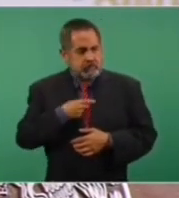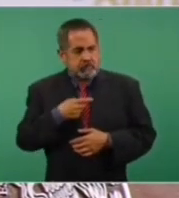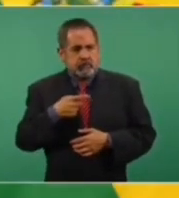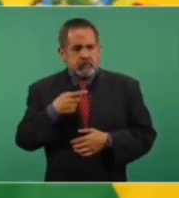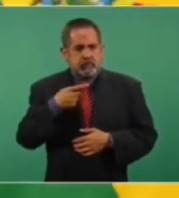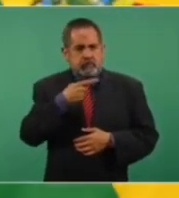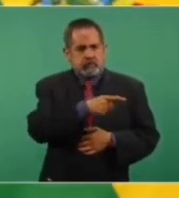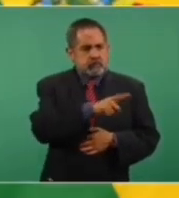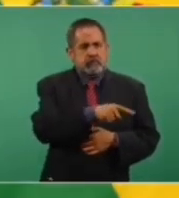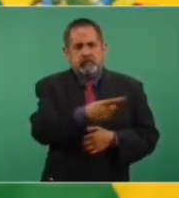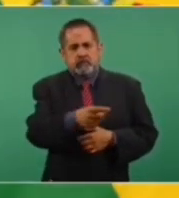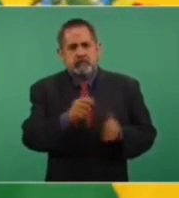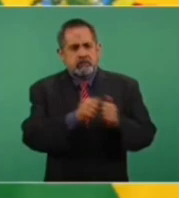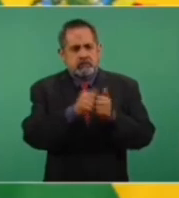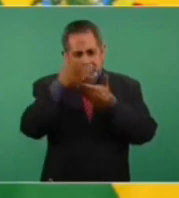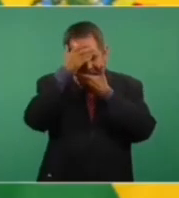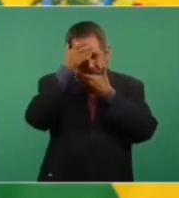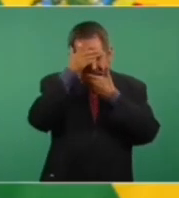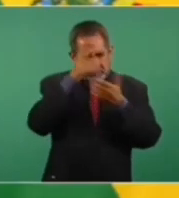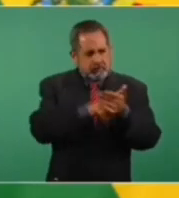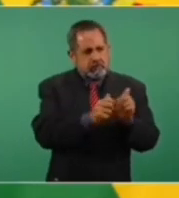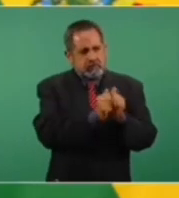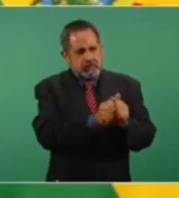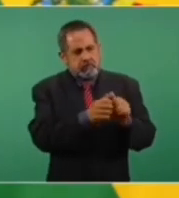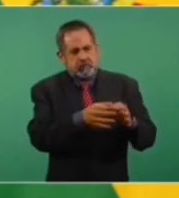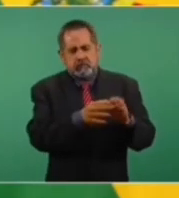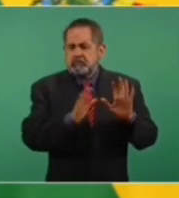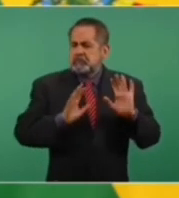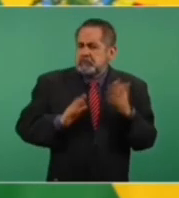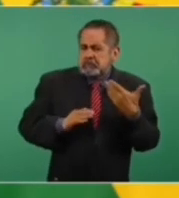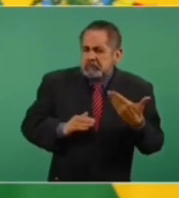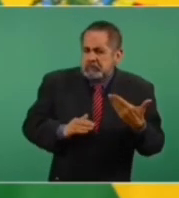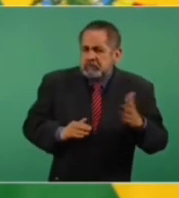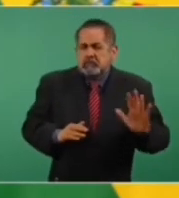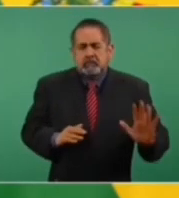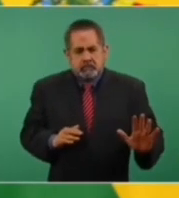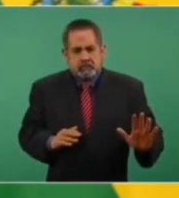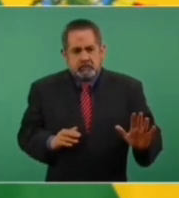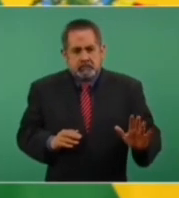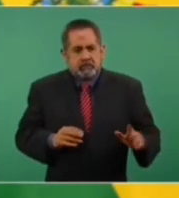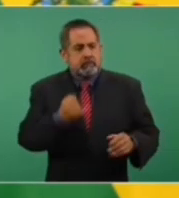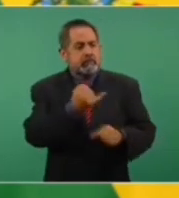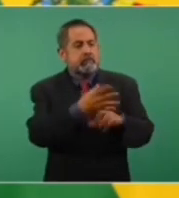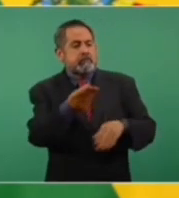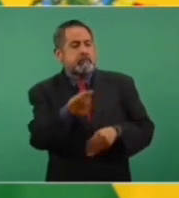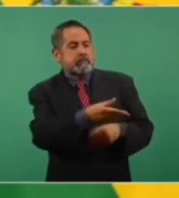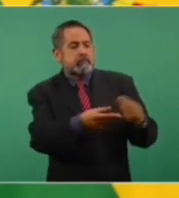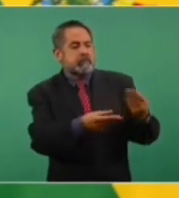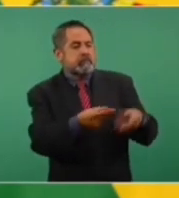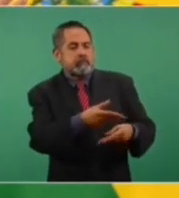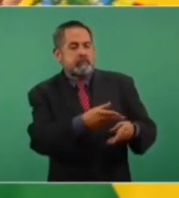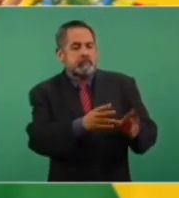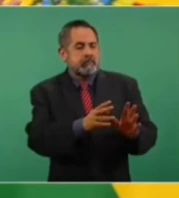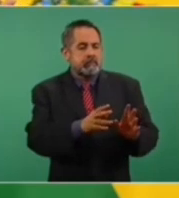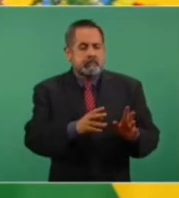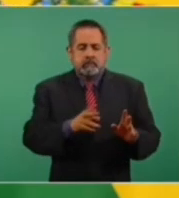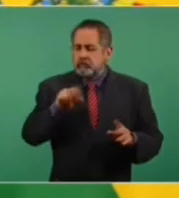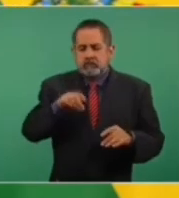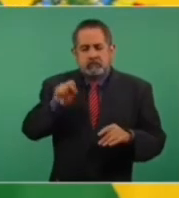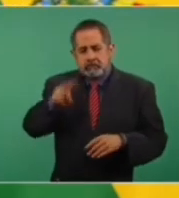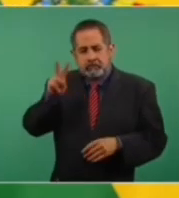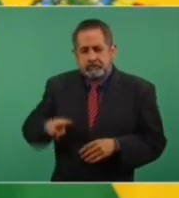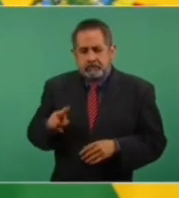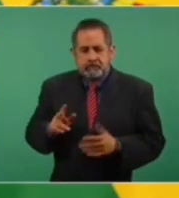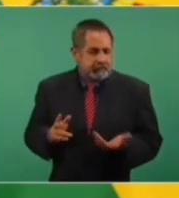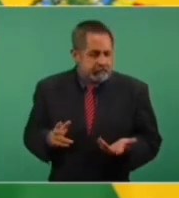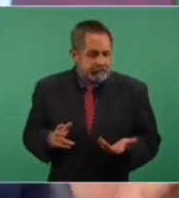simpatía al movimiento zapatista. Entonces, recibe información y además se